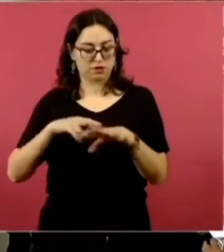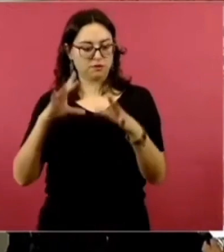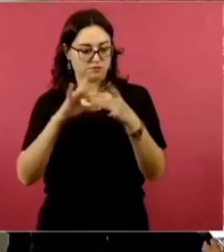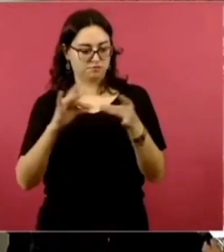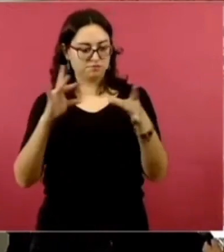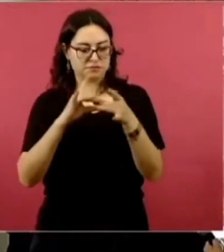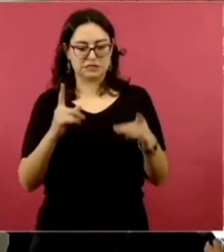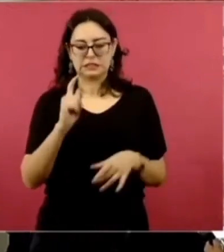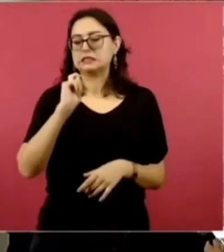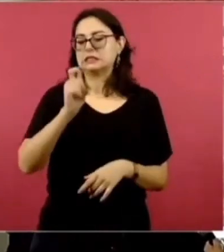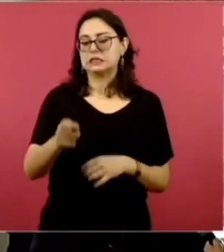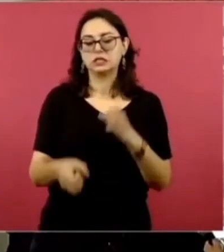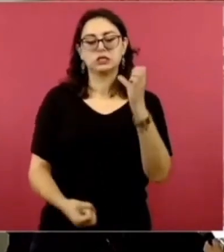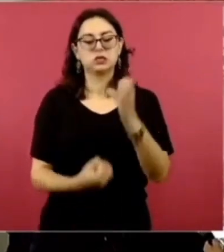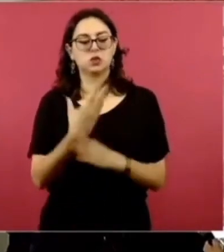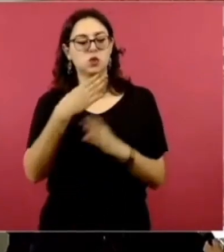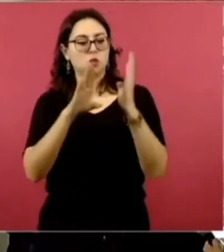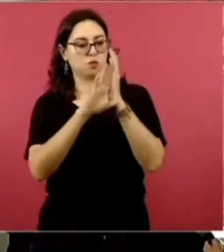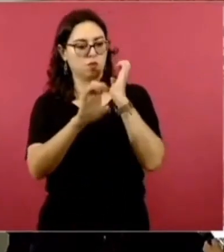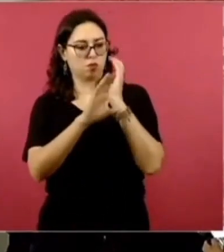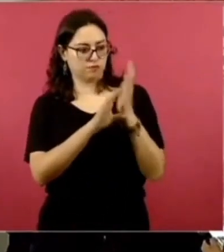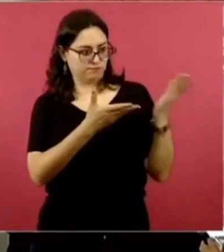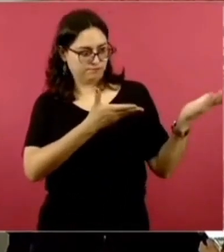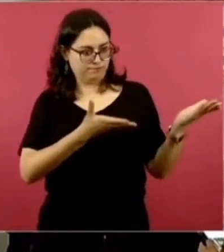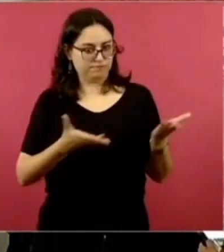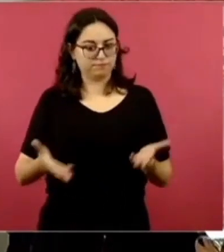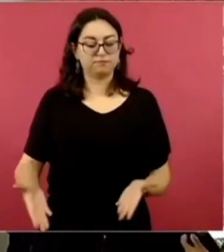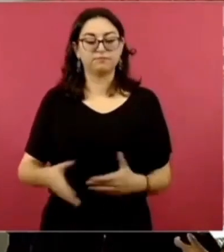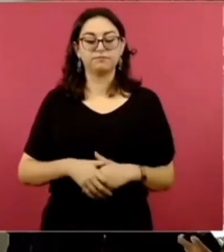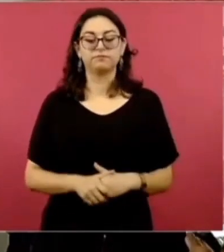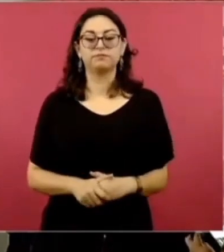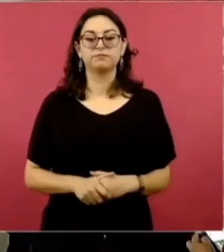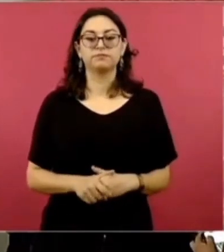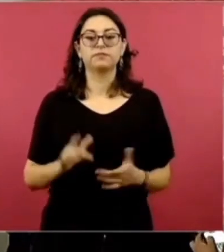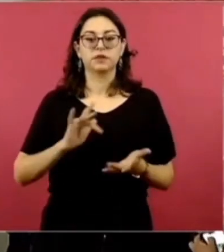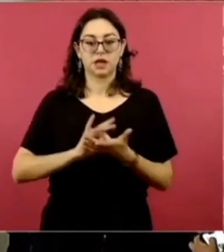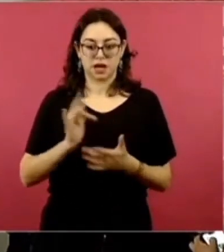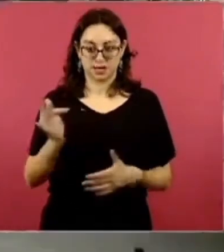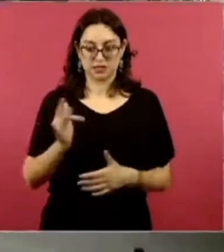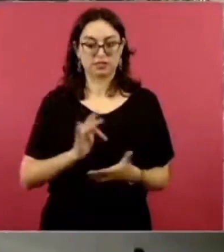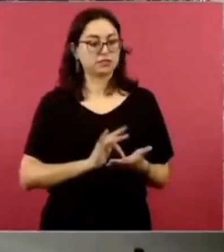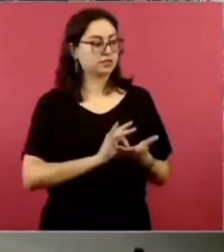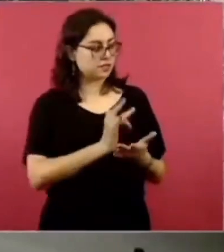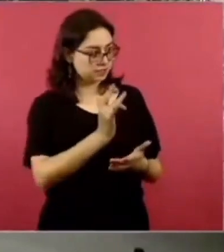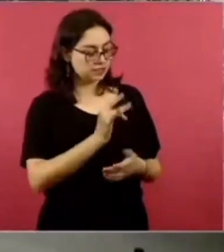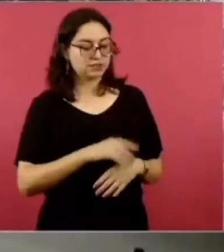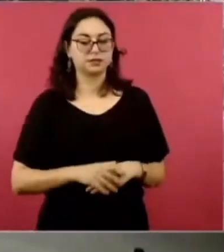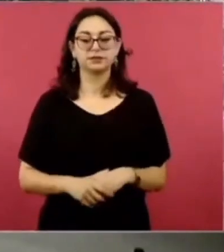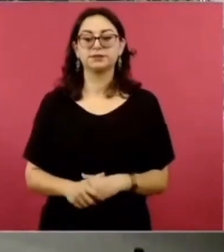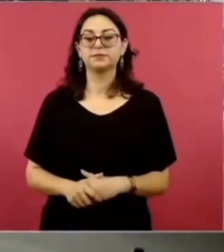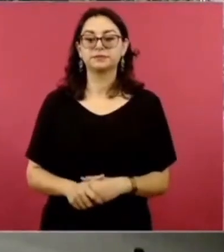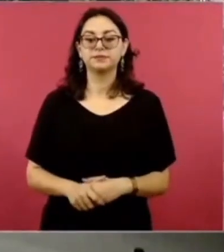en qué consiste el sistema y los avances en la construcción. Gracias, gobernador. Gracias, presidente.